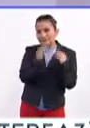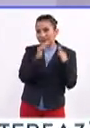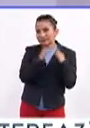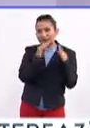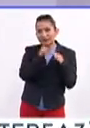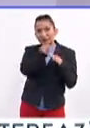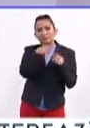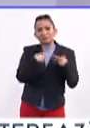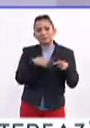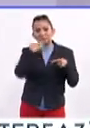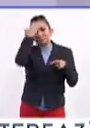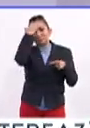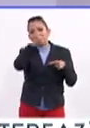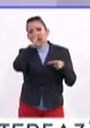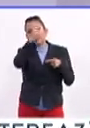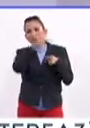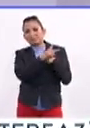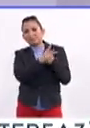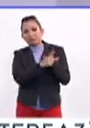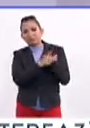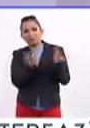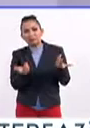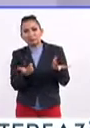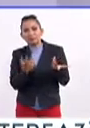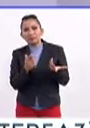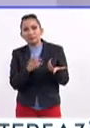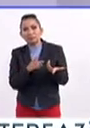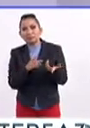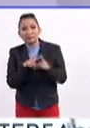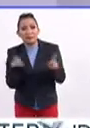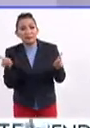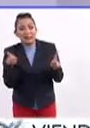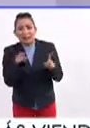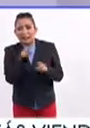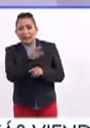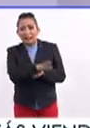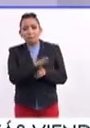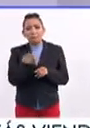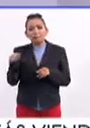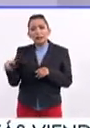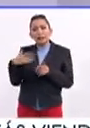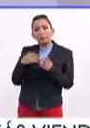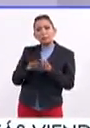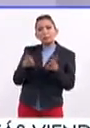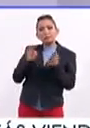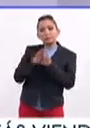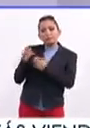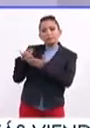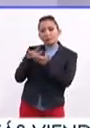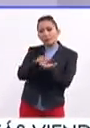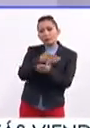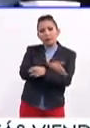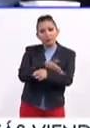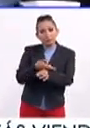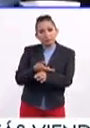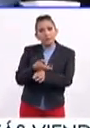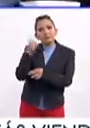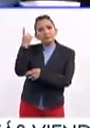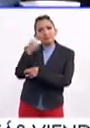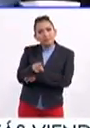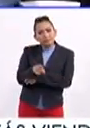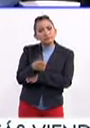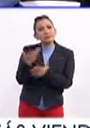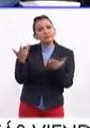casa con gente de otra nacionalidad, que, del otro lado del mundo. ¿Qué tan importante fue el apoyo de tu familia para que